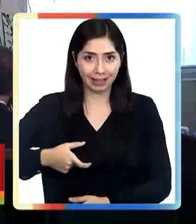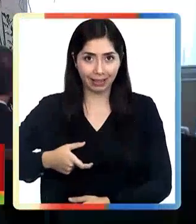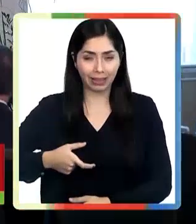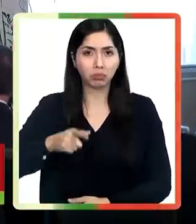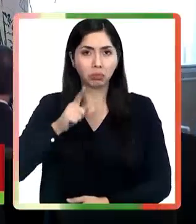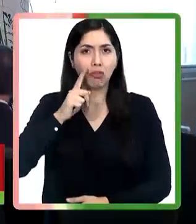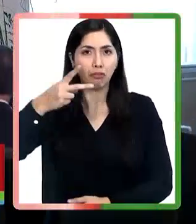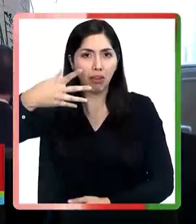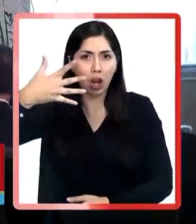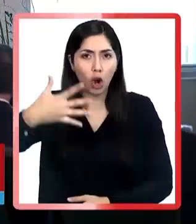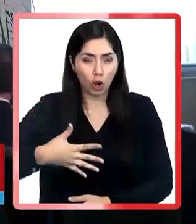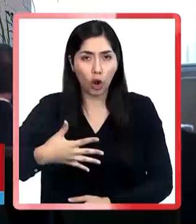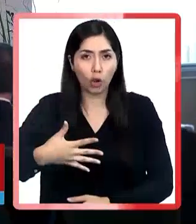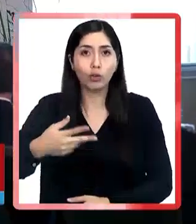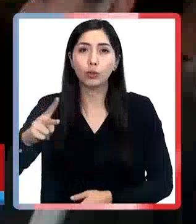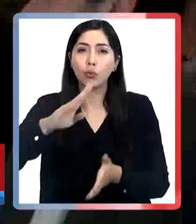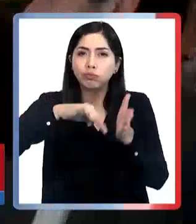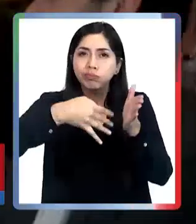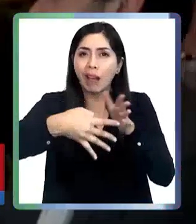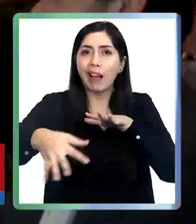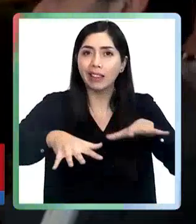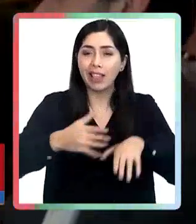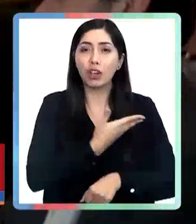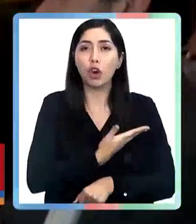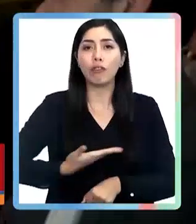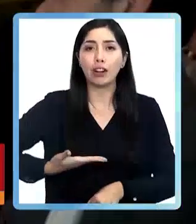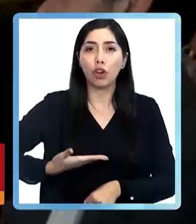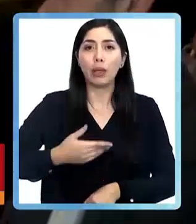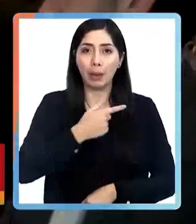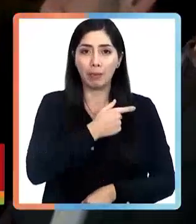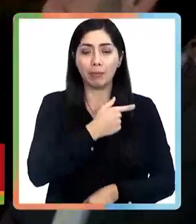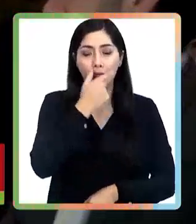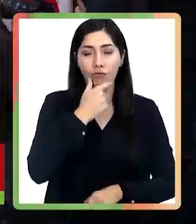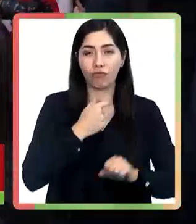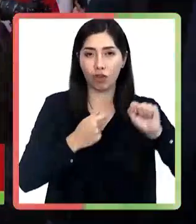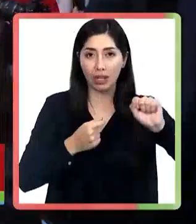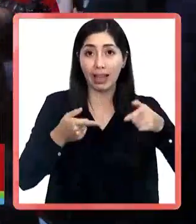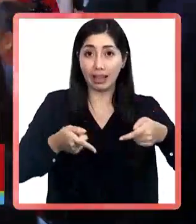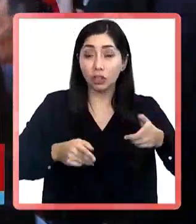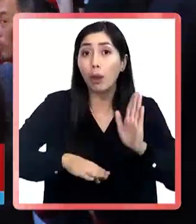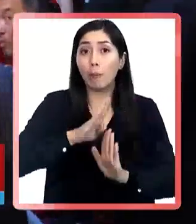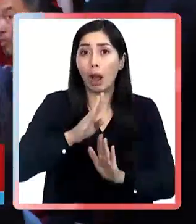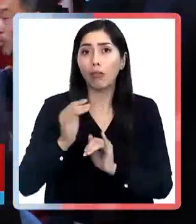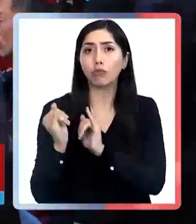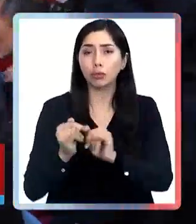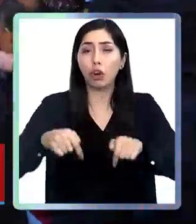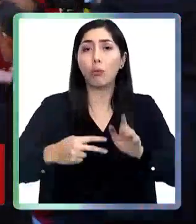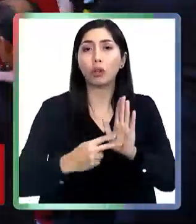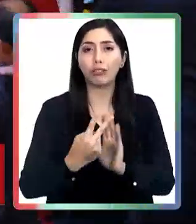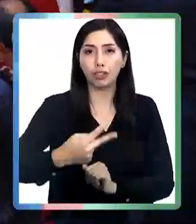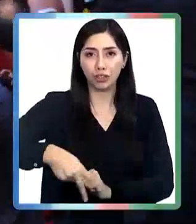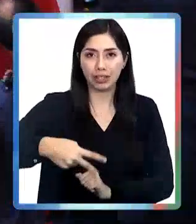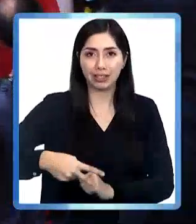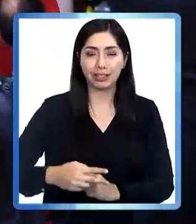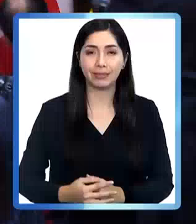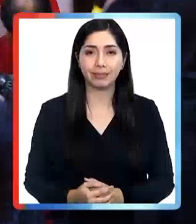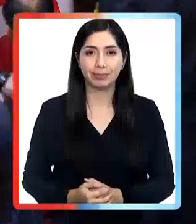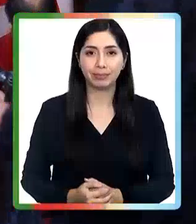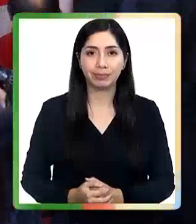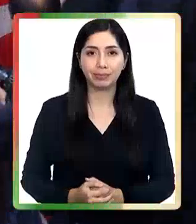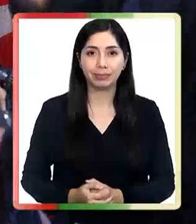quien valoró la apasionante agenda de gobierno del mandatario. Esto y más, hoy en Portavoz Noticias.